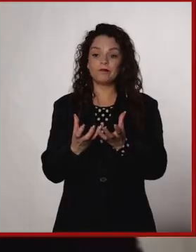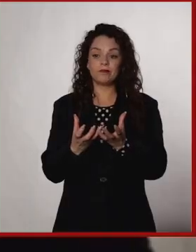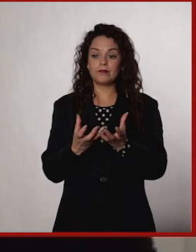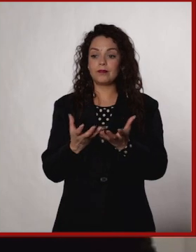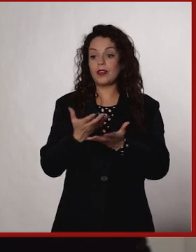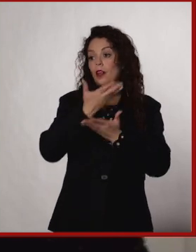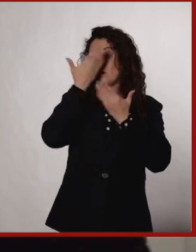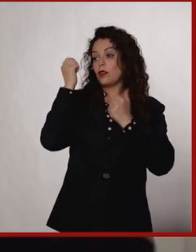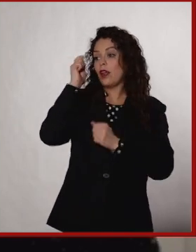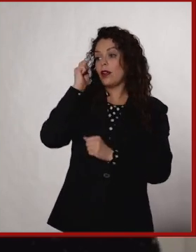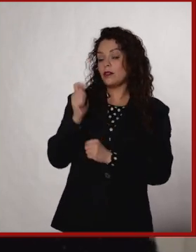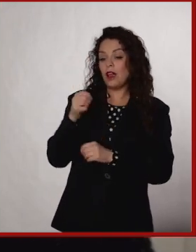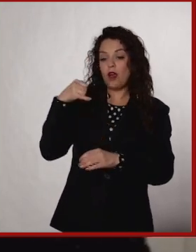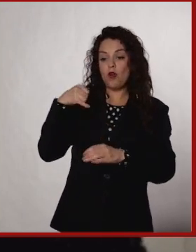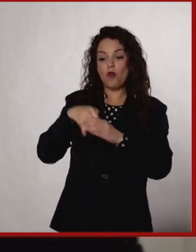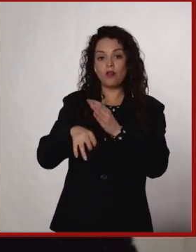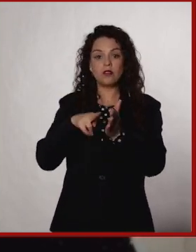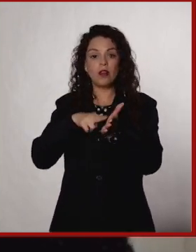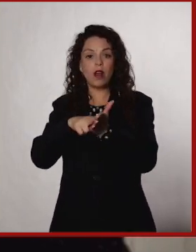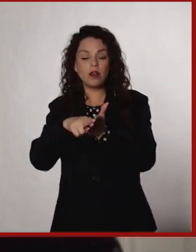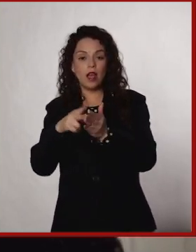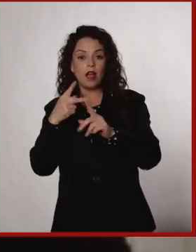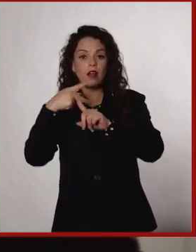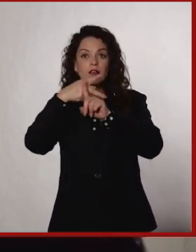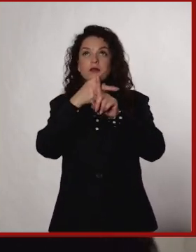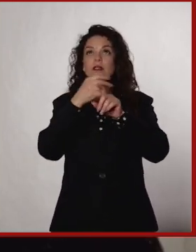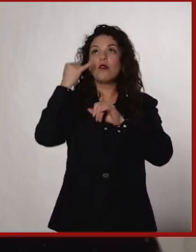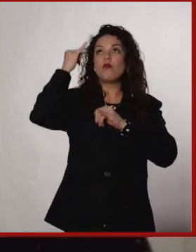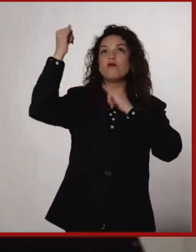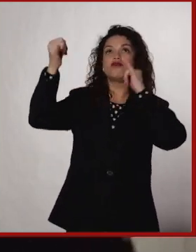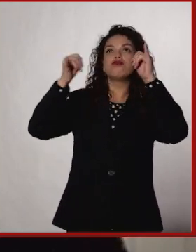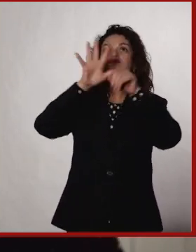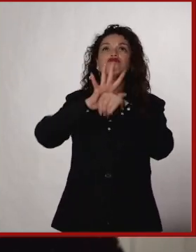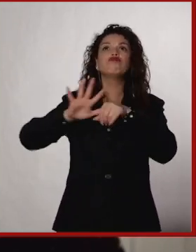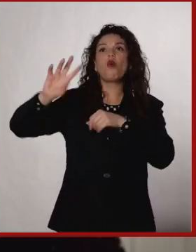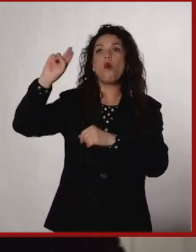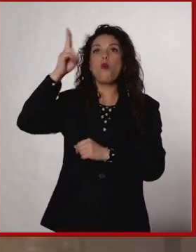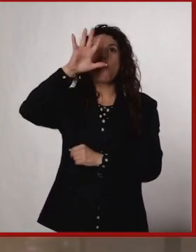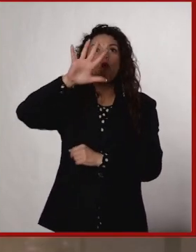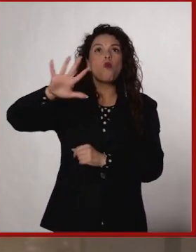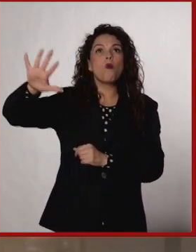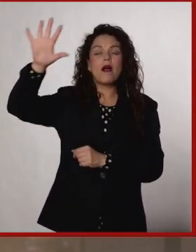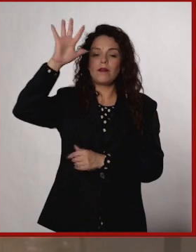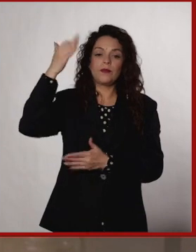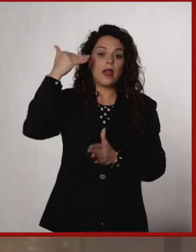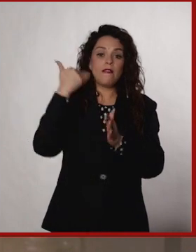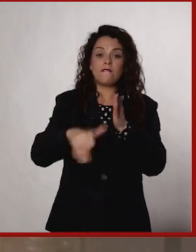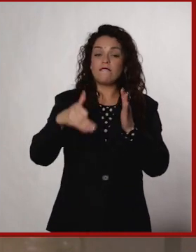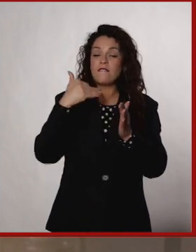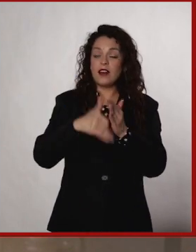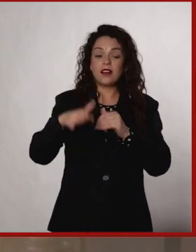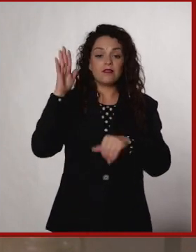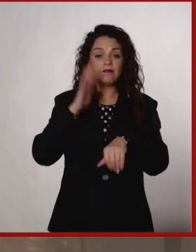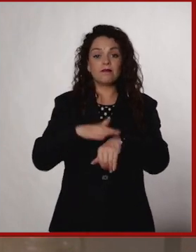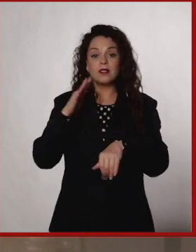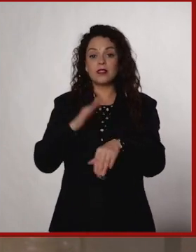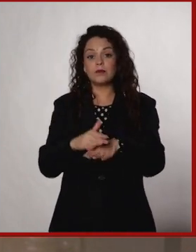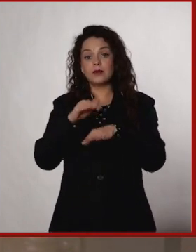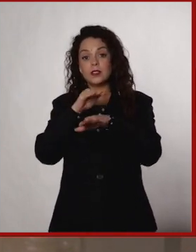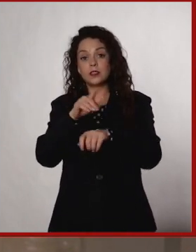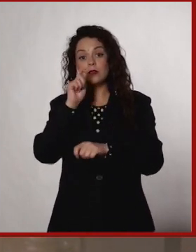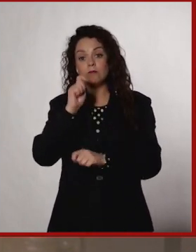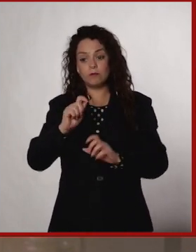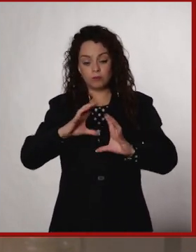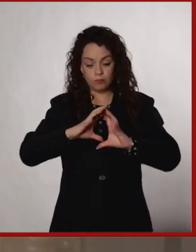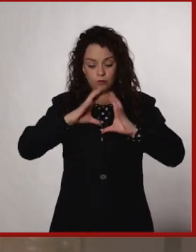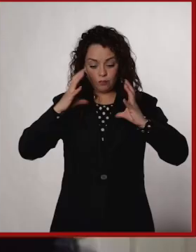los hoyos negros y las galaxias lejanas. No, nos falta un chorro de conocimiento